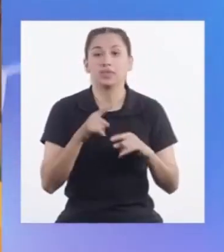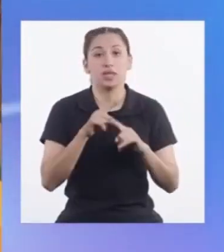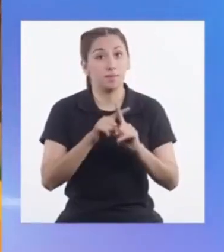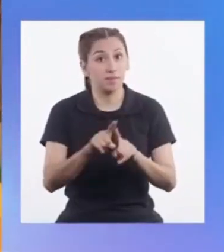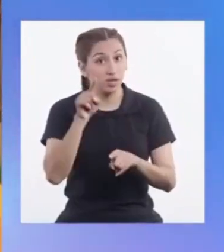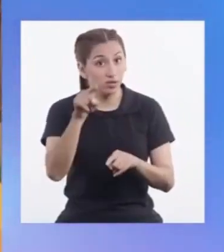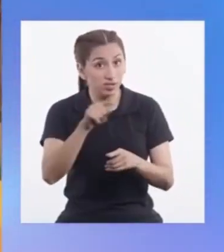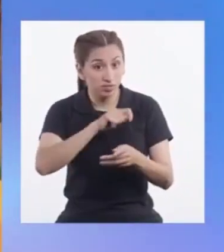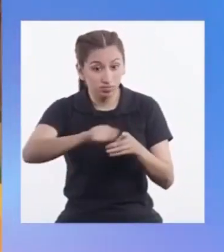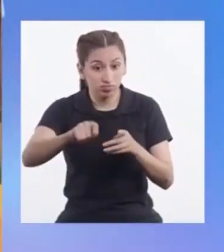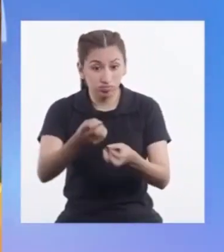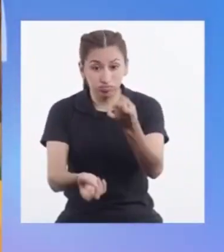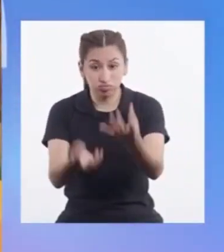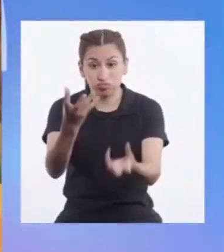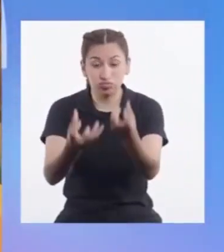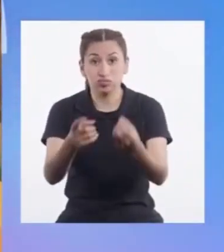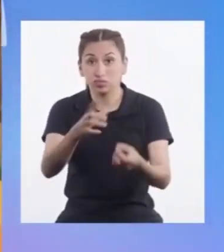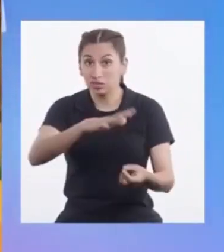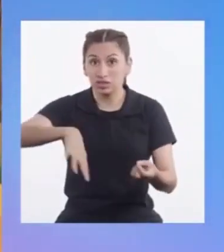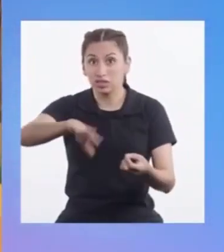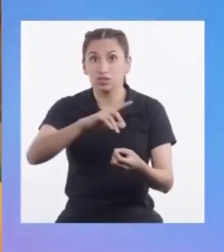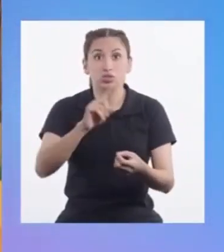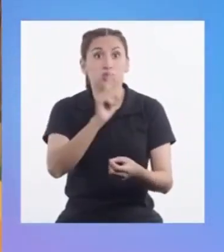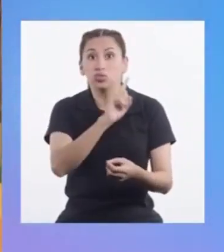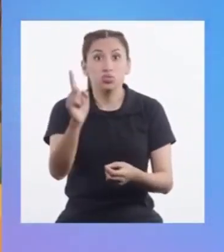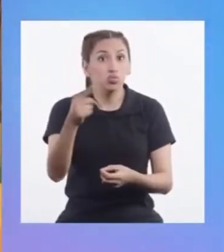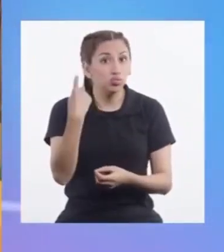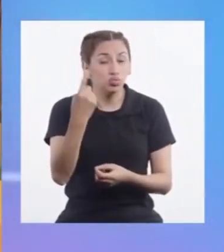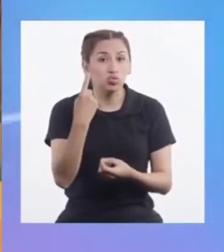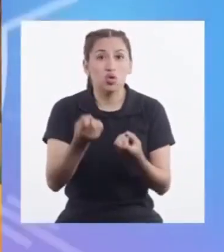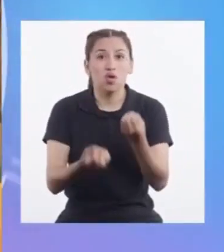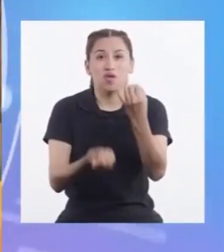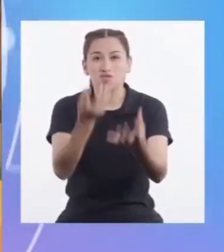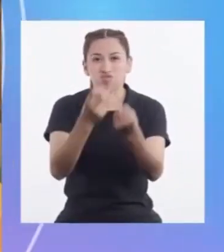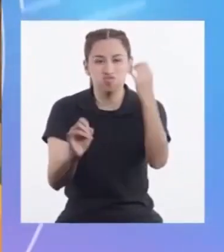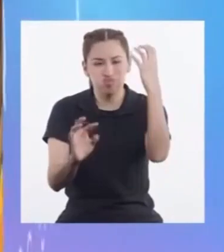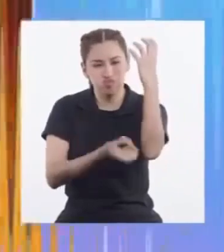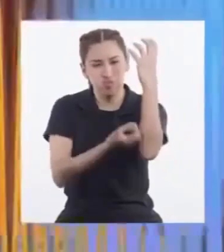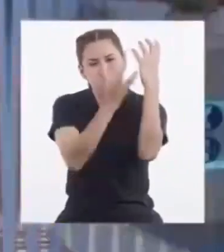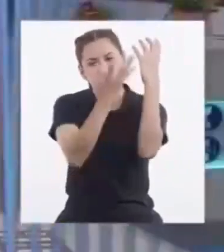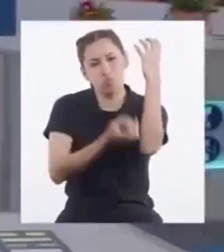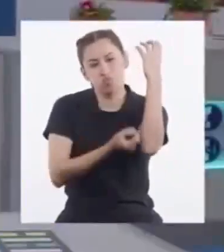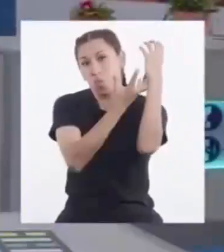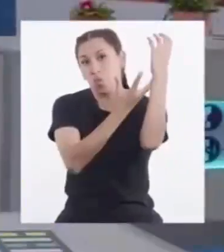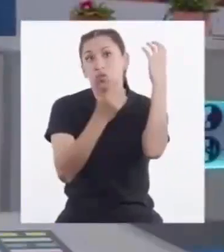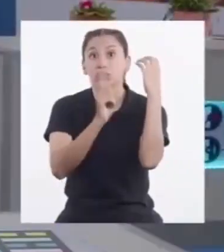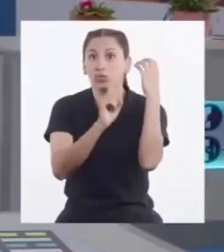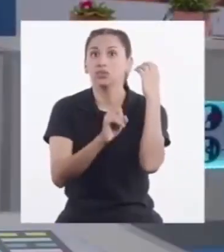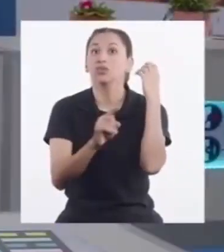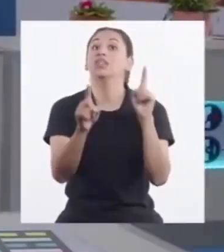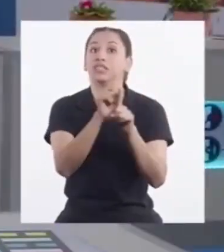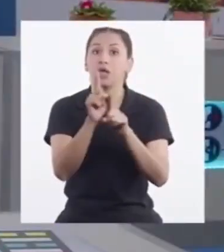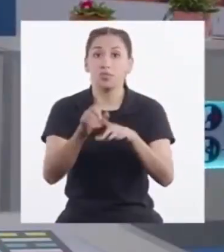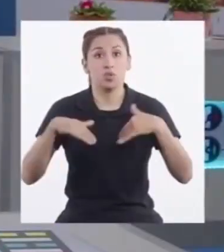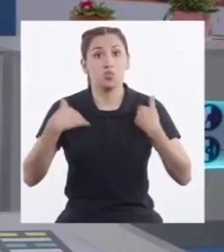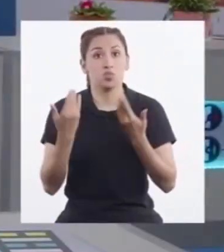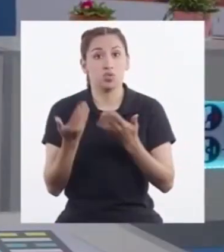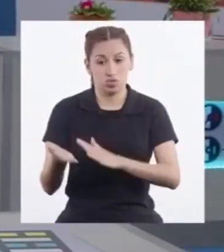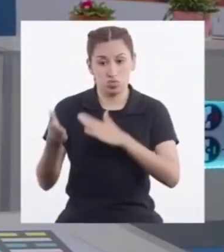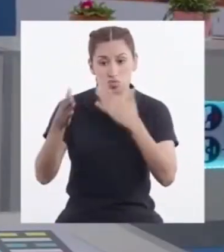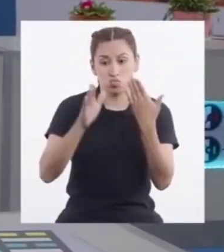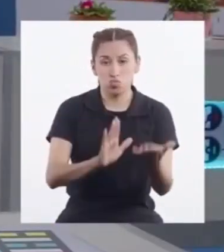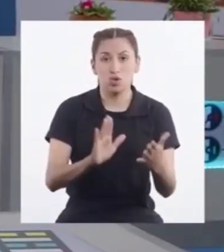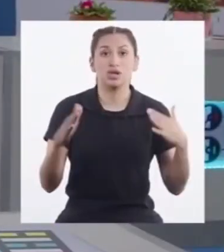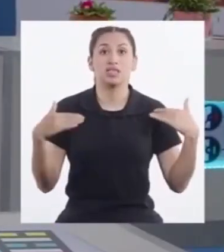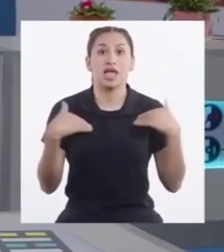De territorios Agrícolas No solo produce Incendios Forestales También puede producir La muerte